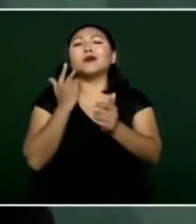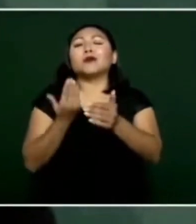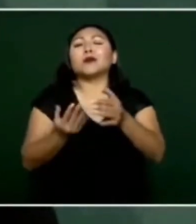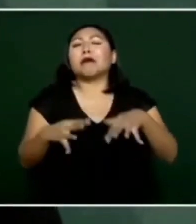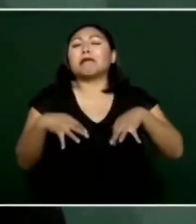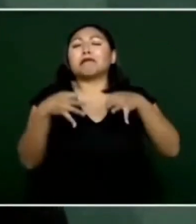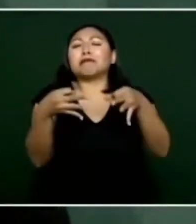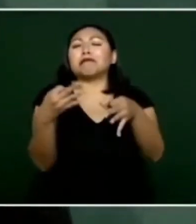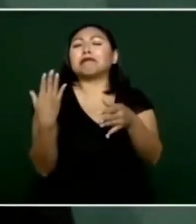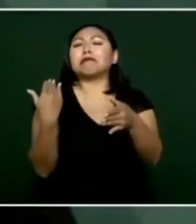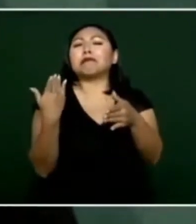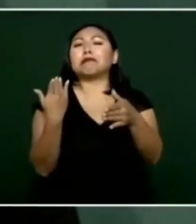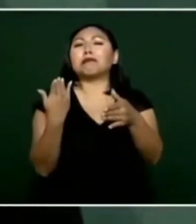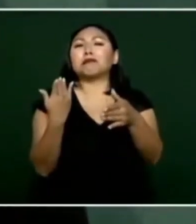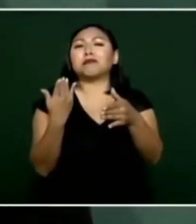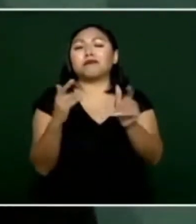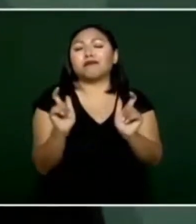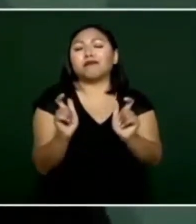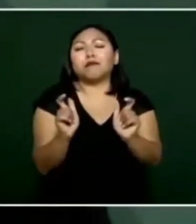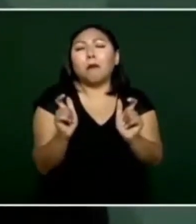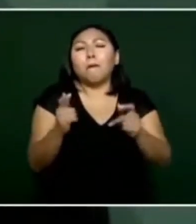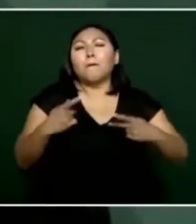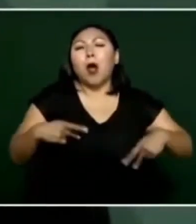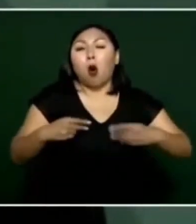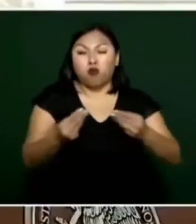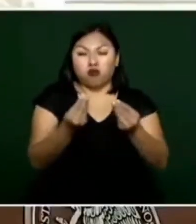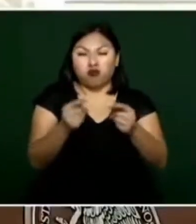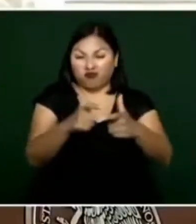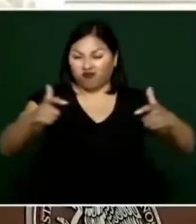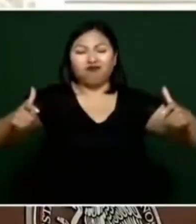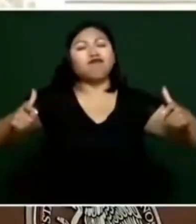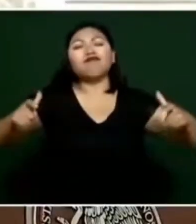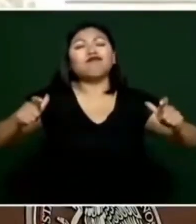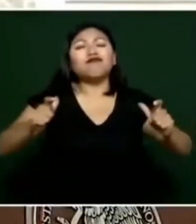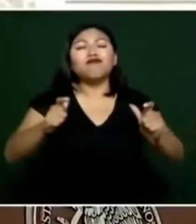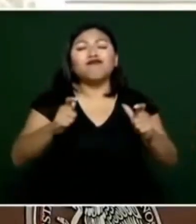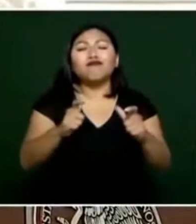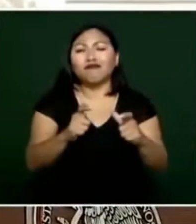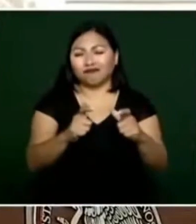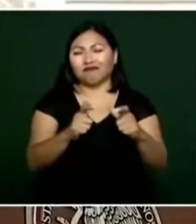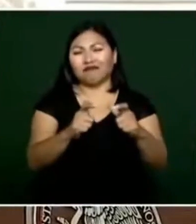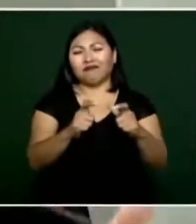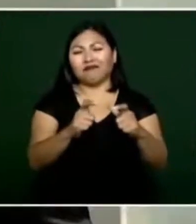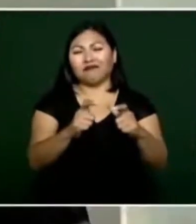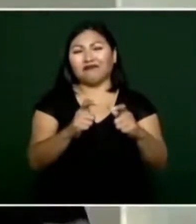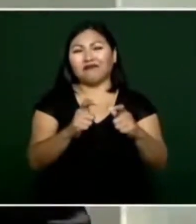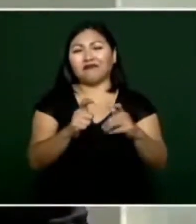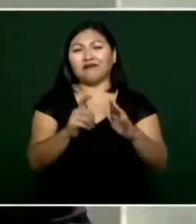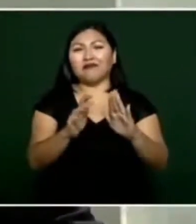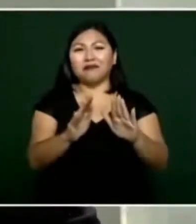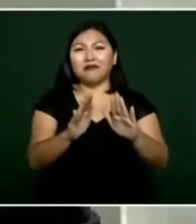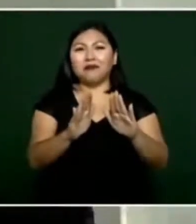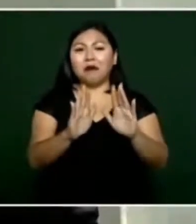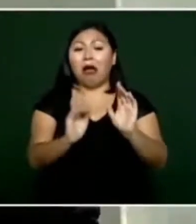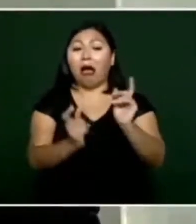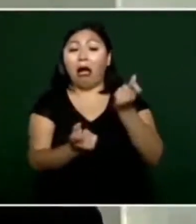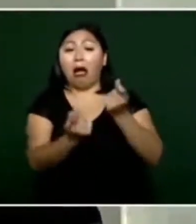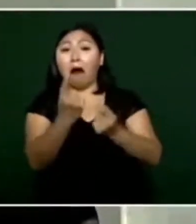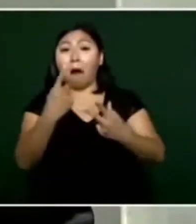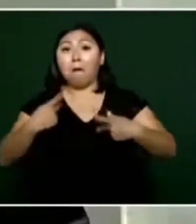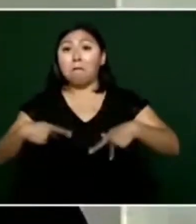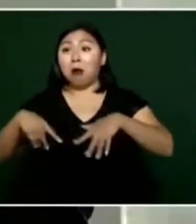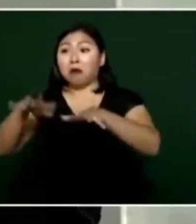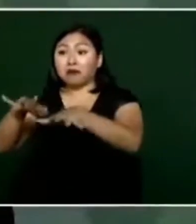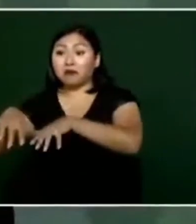antes antes se decían cosas que ya no puedo repetir pero no tienen no no no no se hace